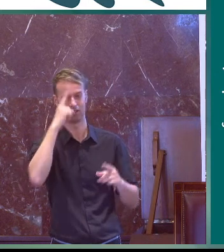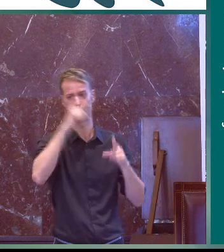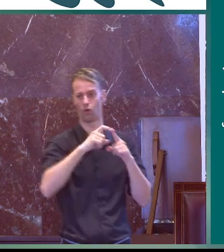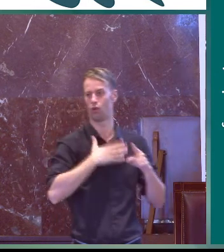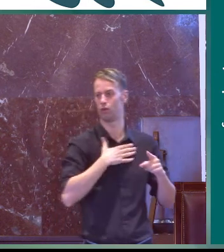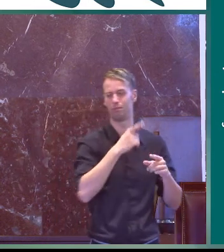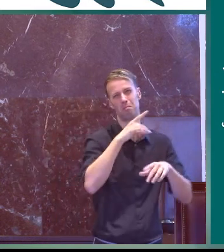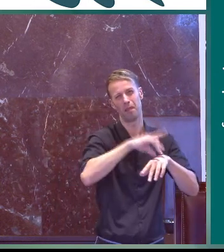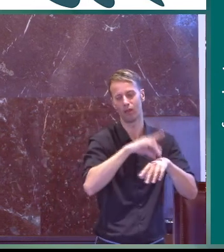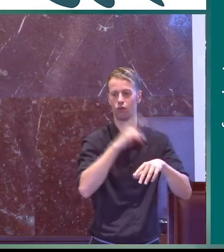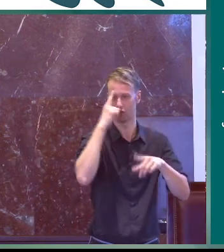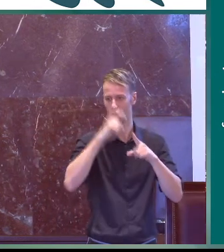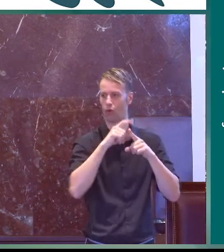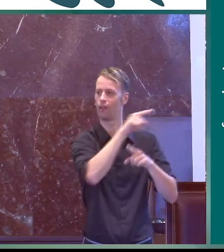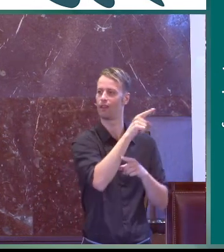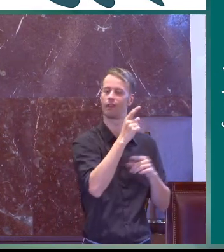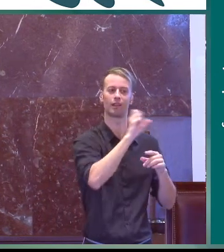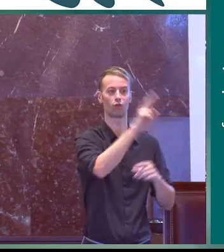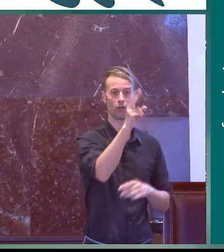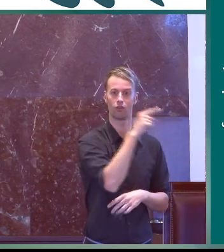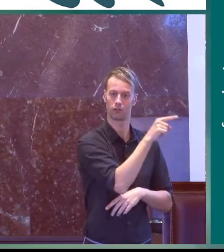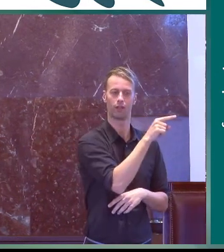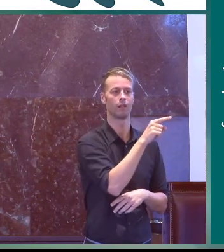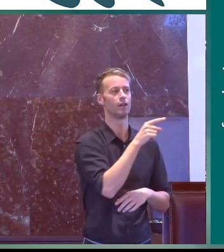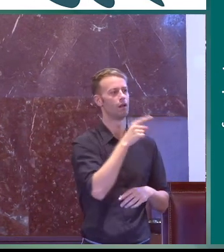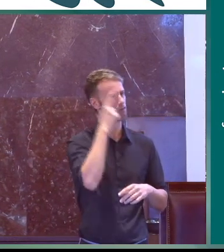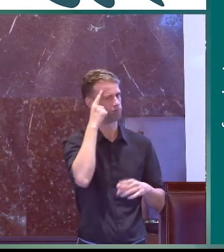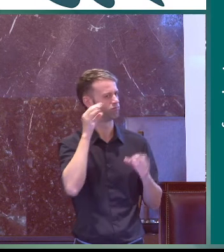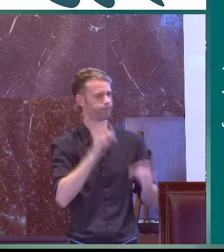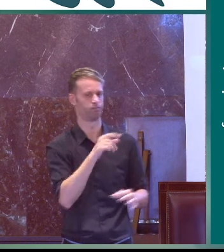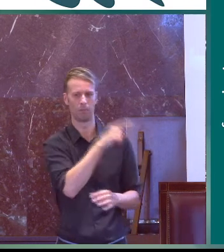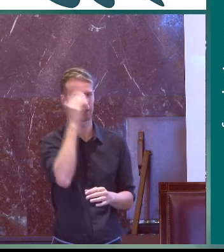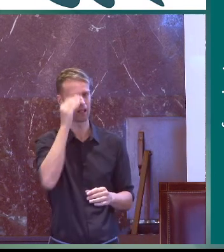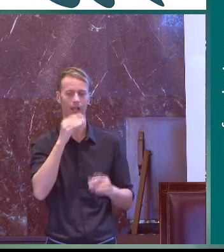Harlan Lane médico psicólogo de Estados Unidos